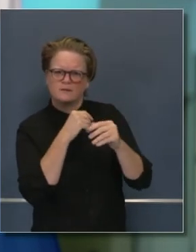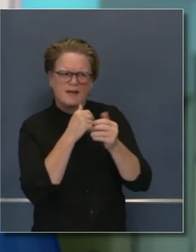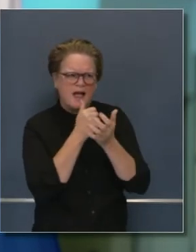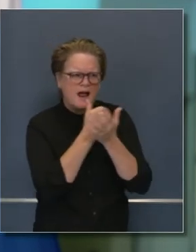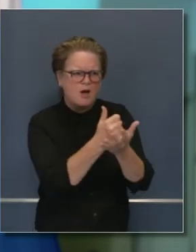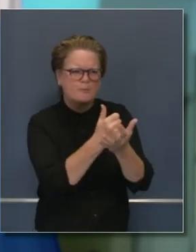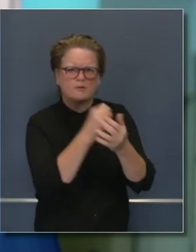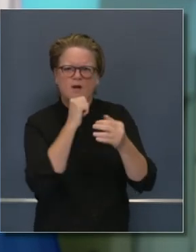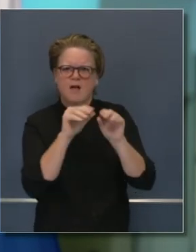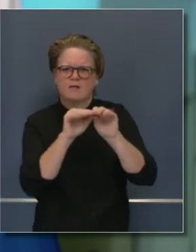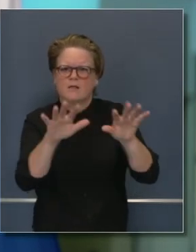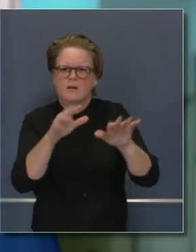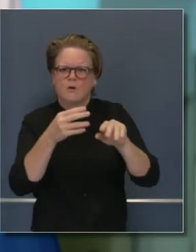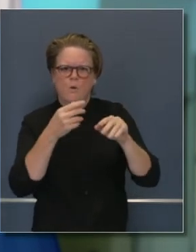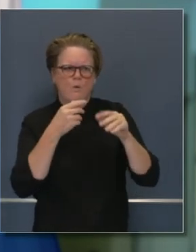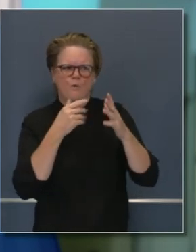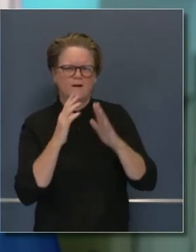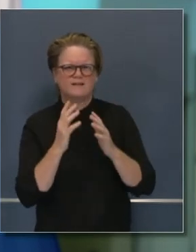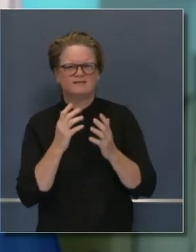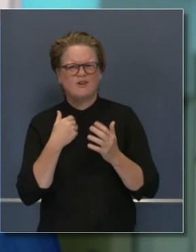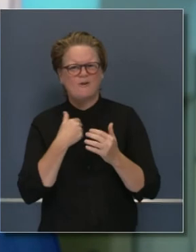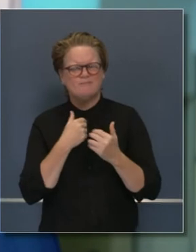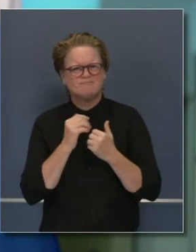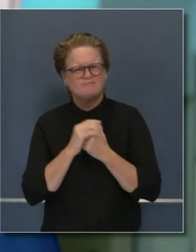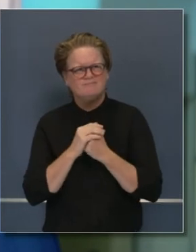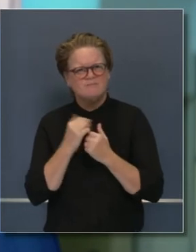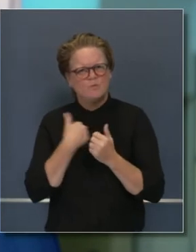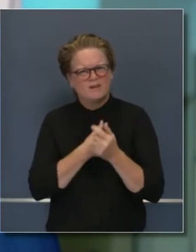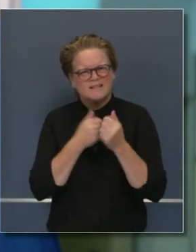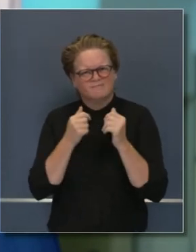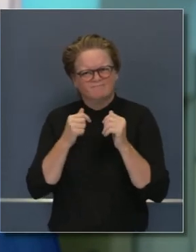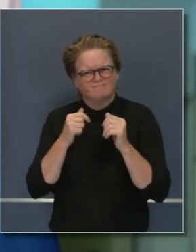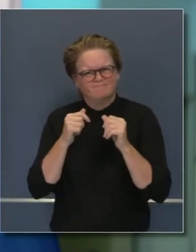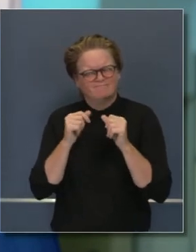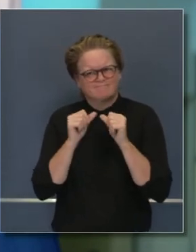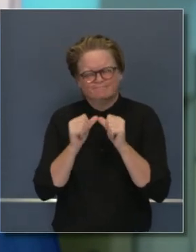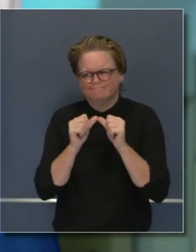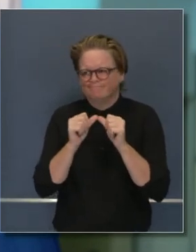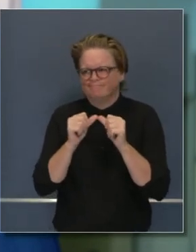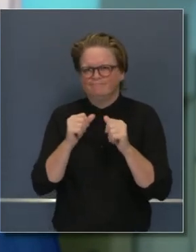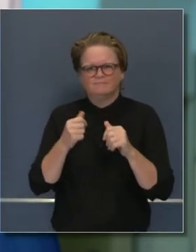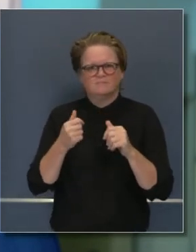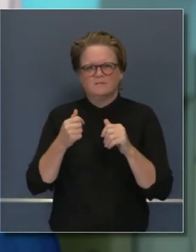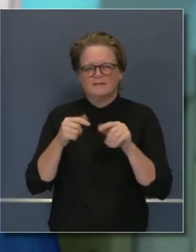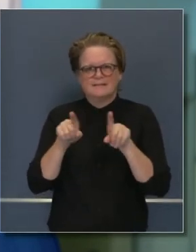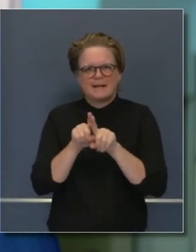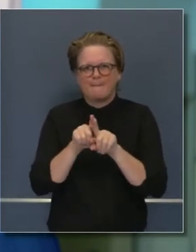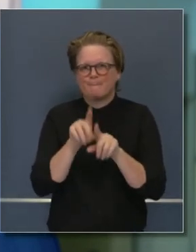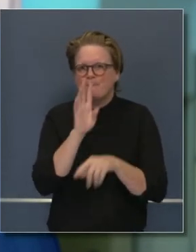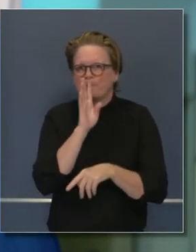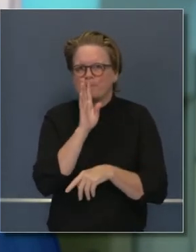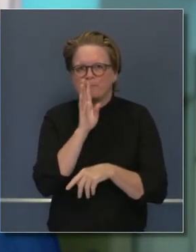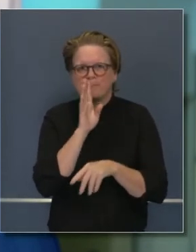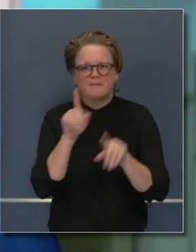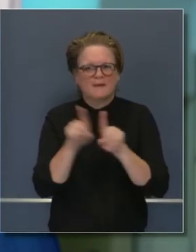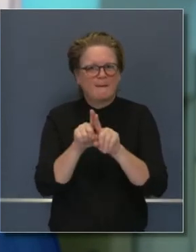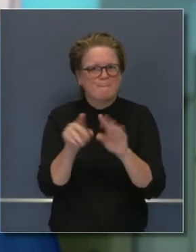pudimos frenar el crecimiento. Y ahora tendremos que repetir lo mismo, pero